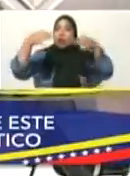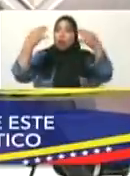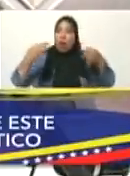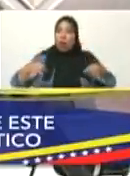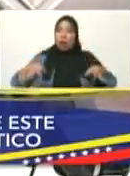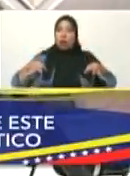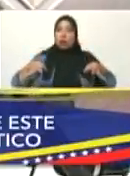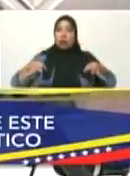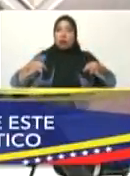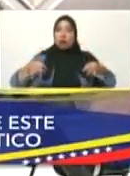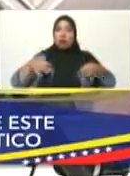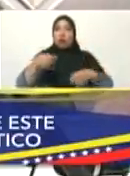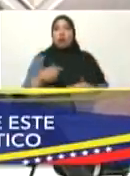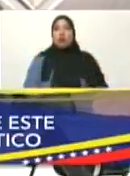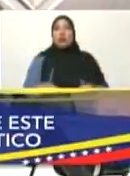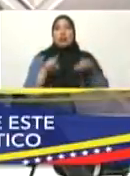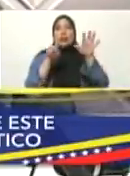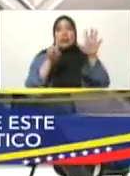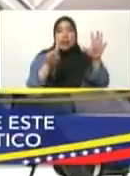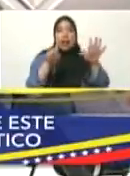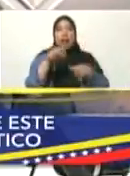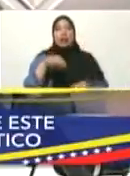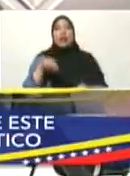Estuvimos fuerte el 6, 7 y 8.